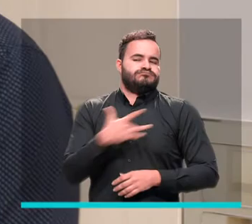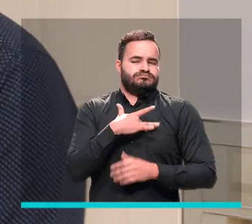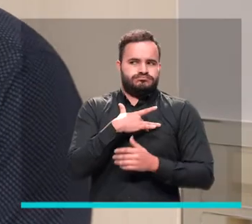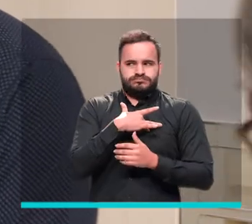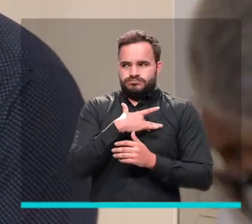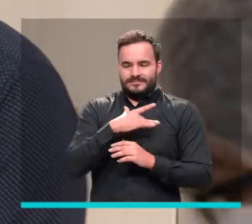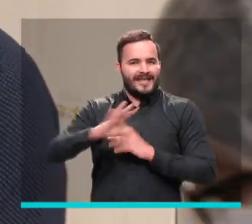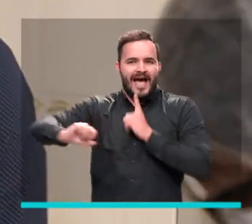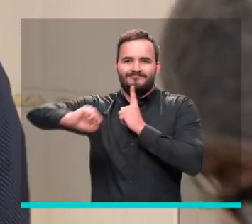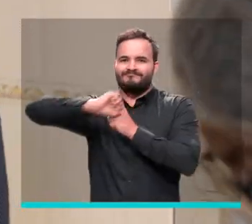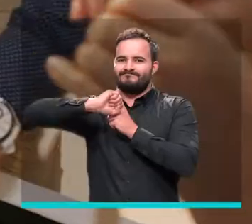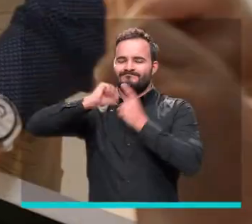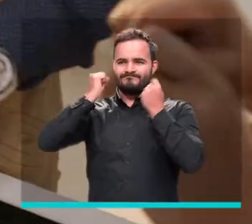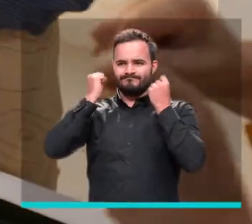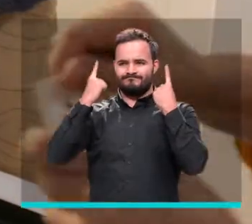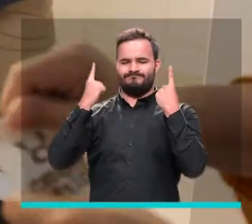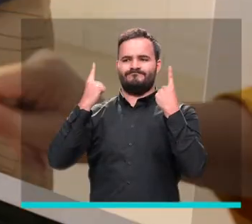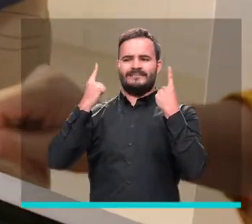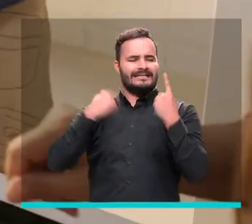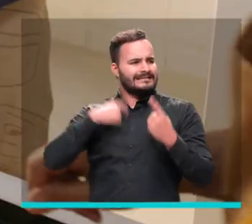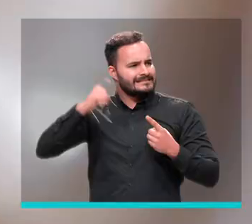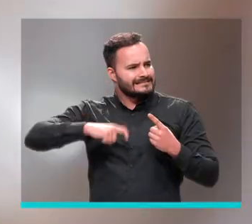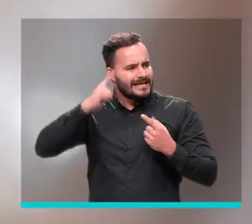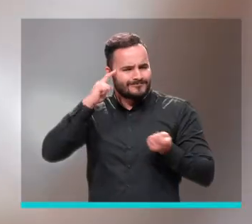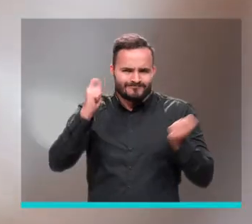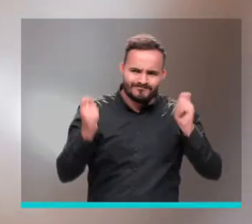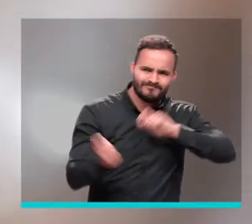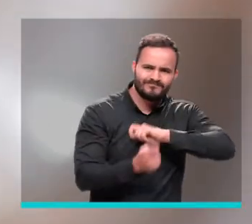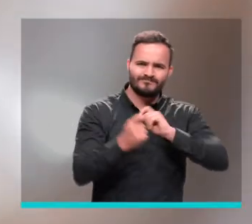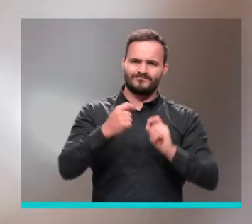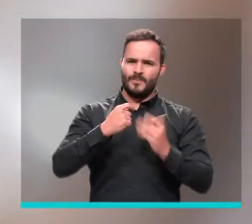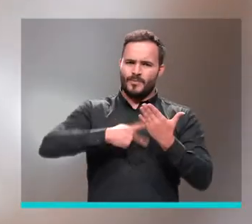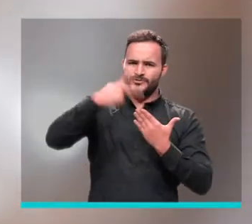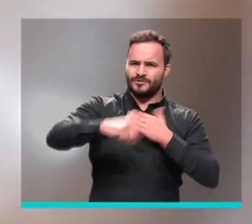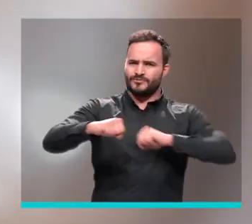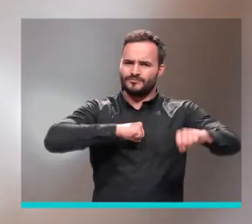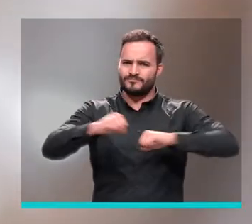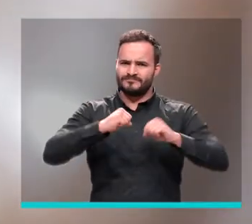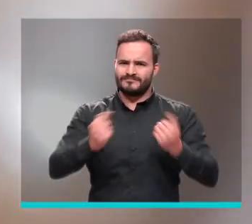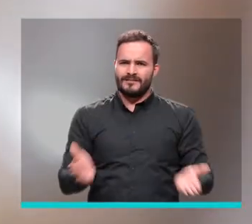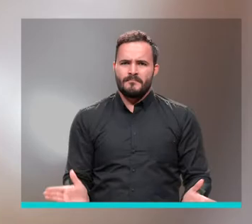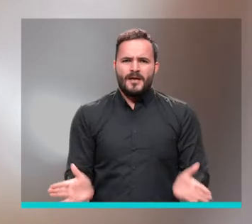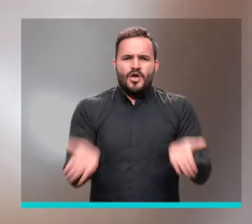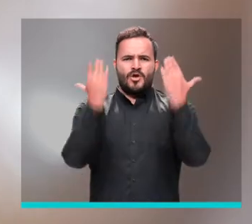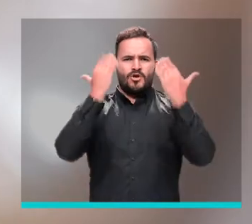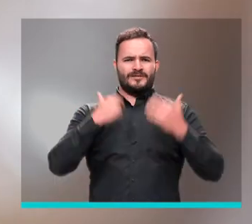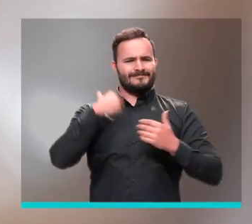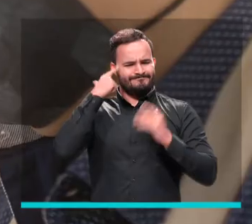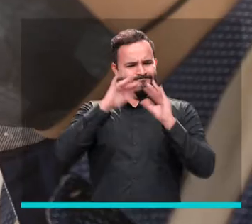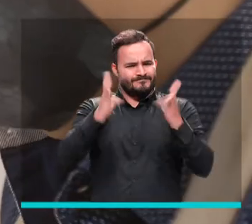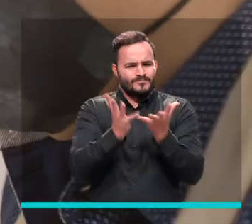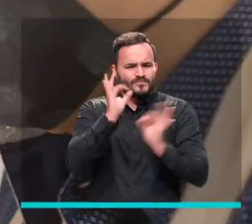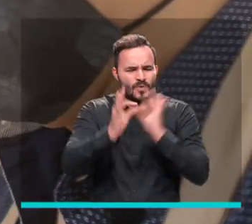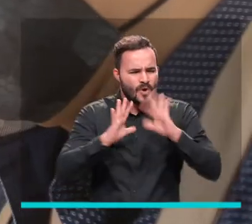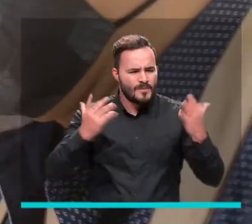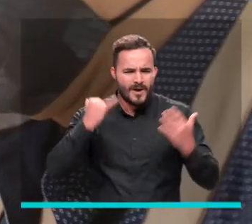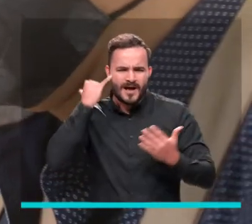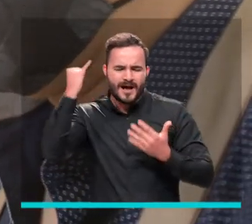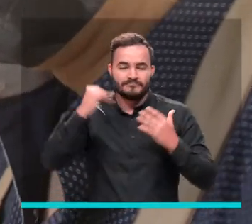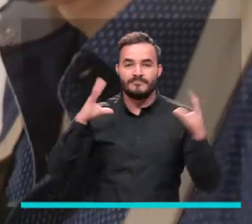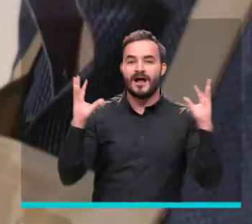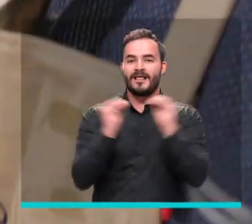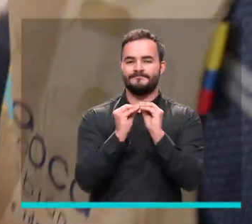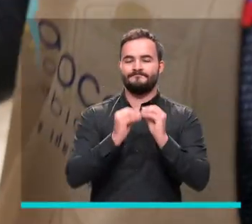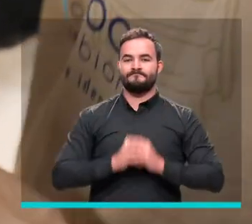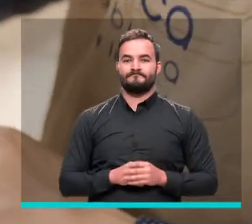de ahí fue que decidimos dejar una huella positiva y tratar de hacer algo por nuestro planeta. Una vez llegó la pandemia,